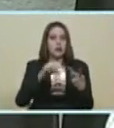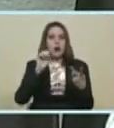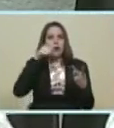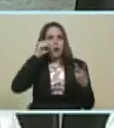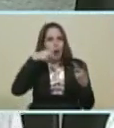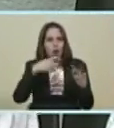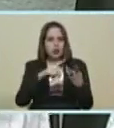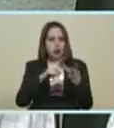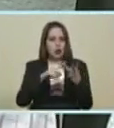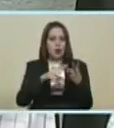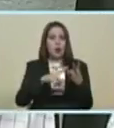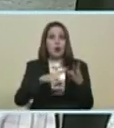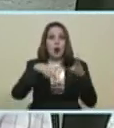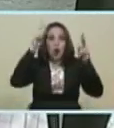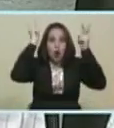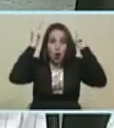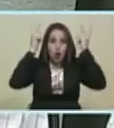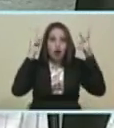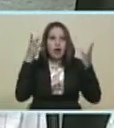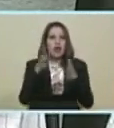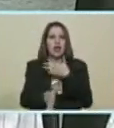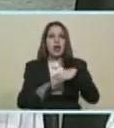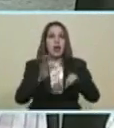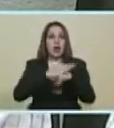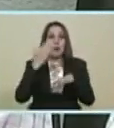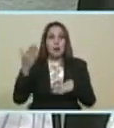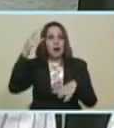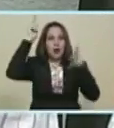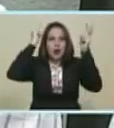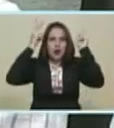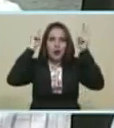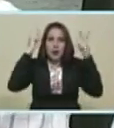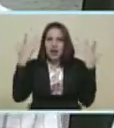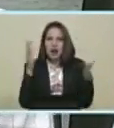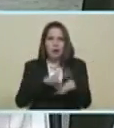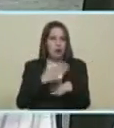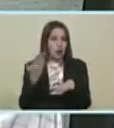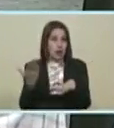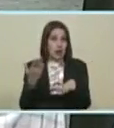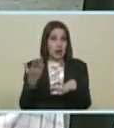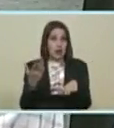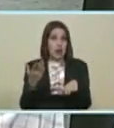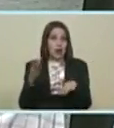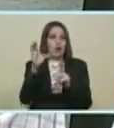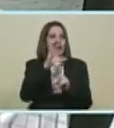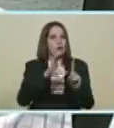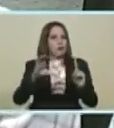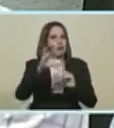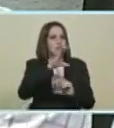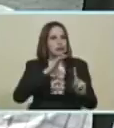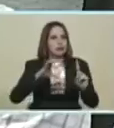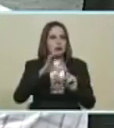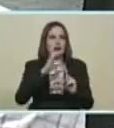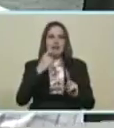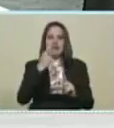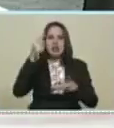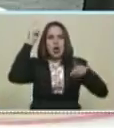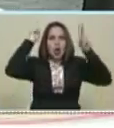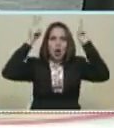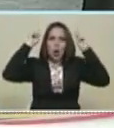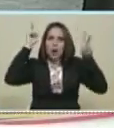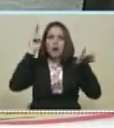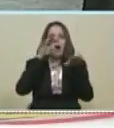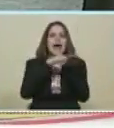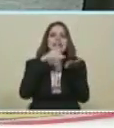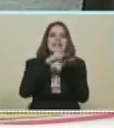Etcétera Etcétera El conejo ¿Por qué el conejo Presidente? Hay un problema cultural Que nos han enseñado Que el conejo Es una